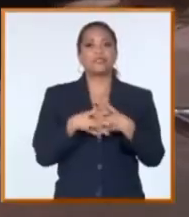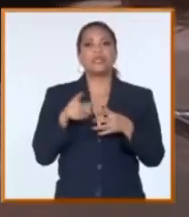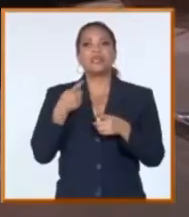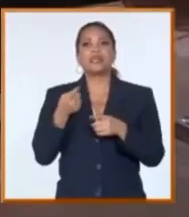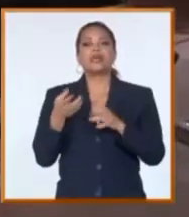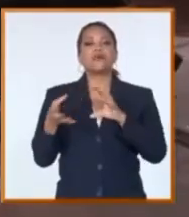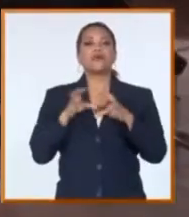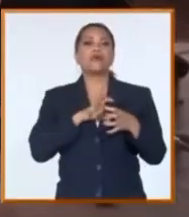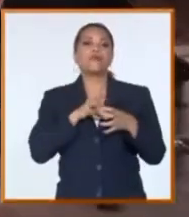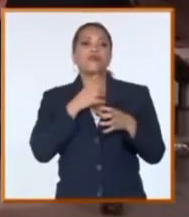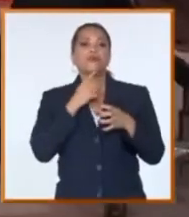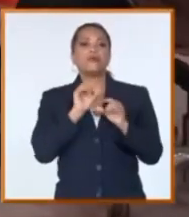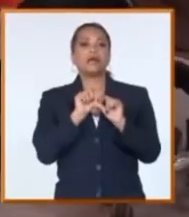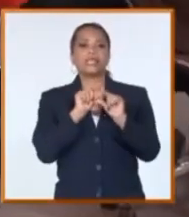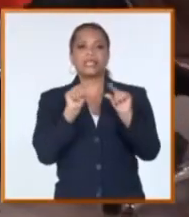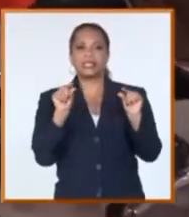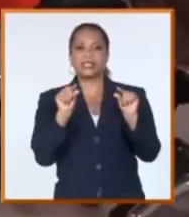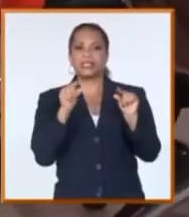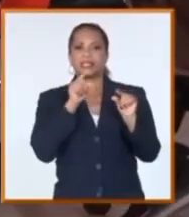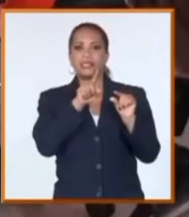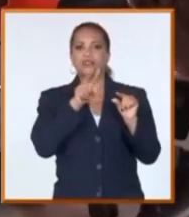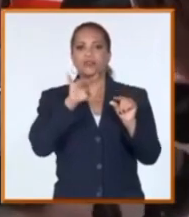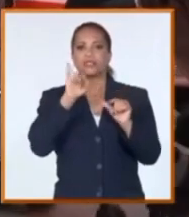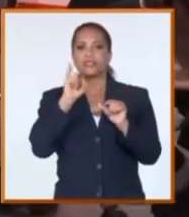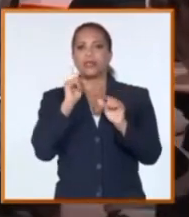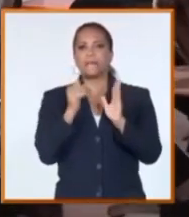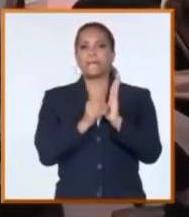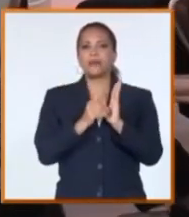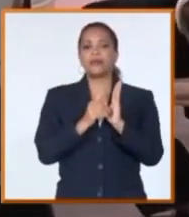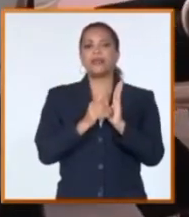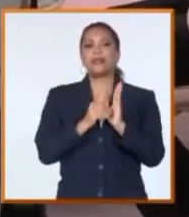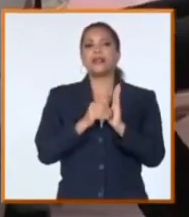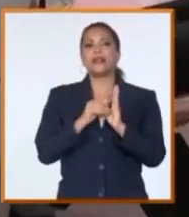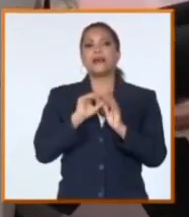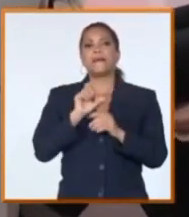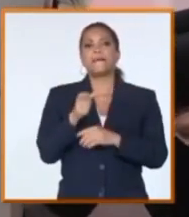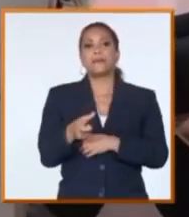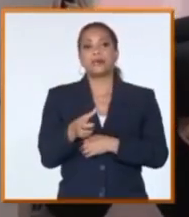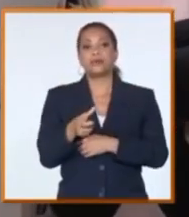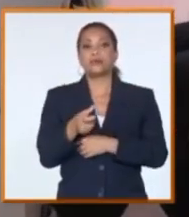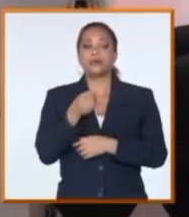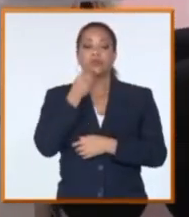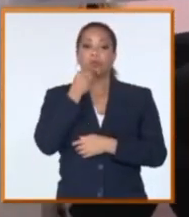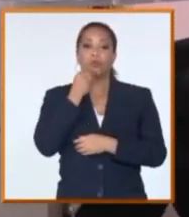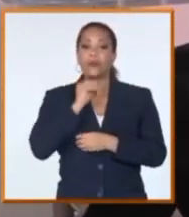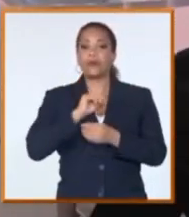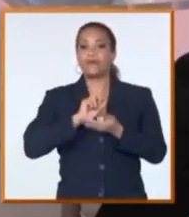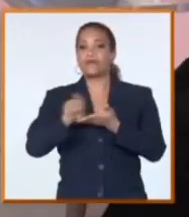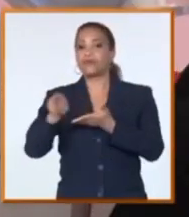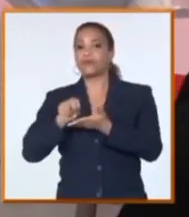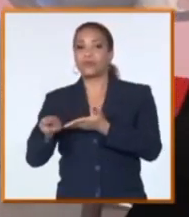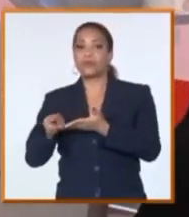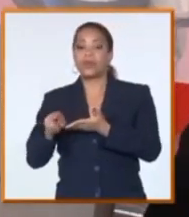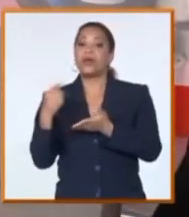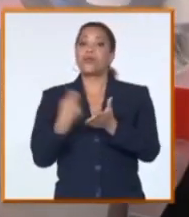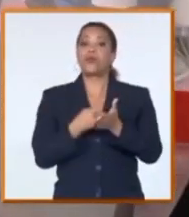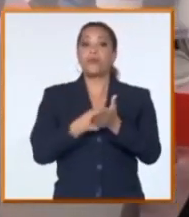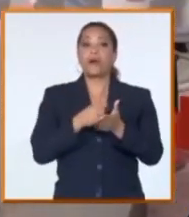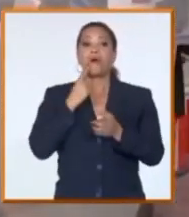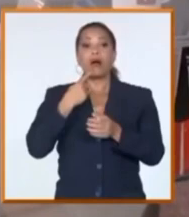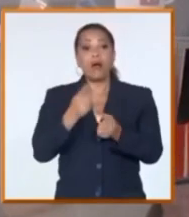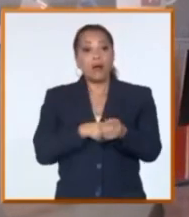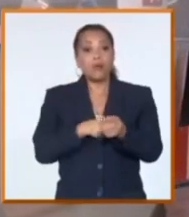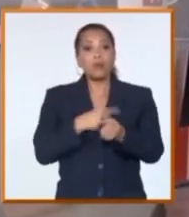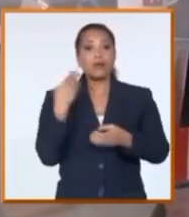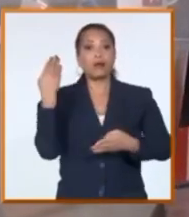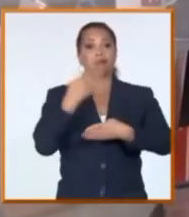determinado, en este caso 120 mil pesos para hacer las transacciones al mes, que esto va contra los pagos que habitualmente